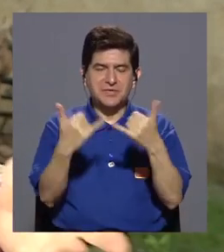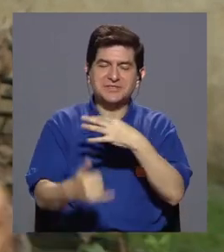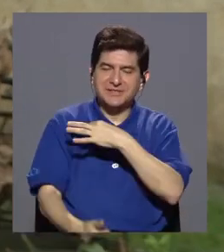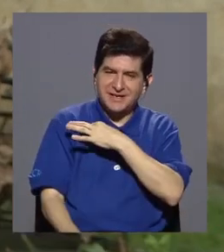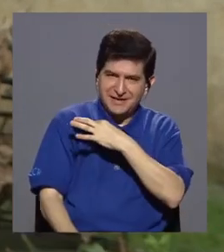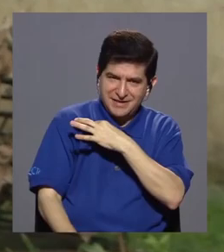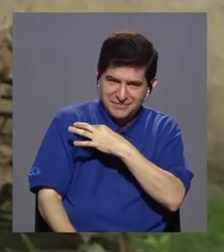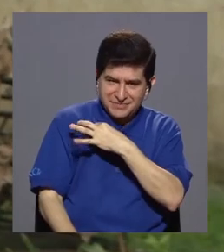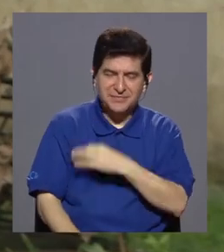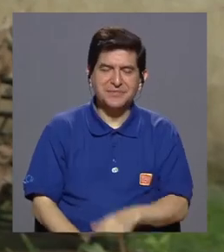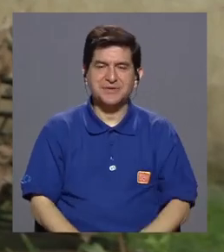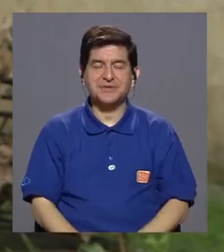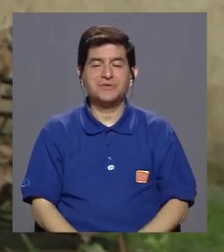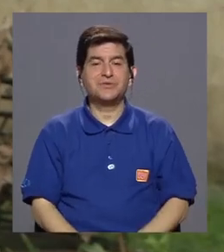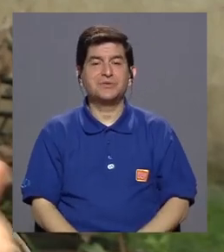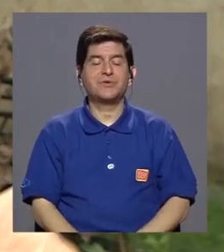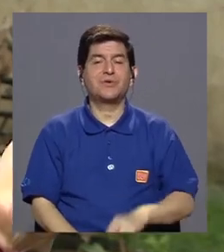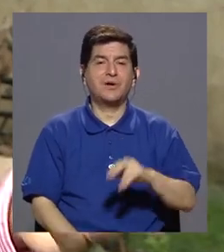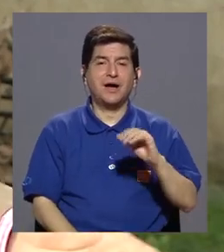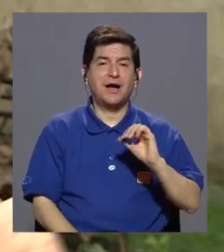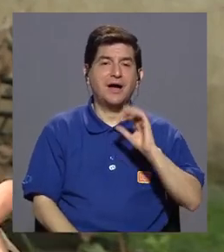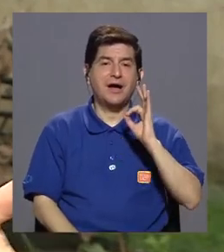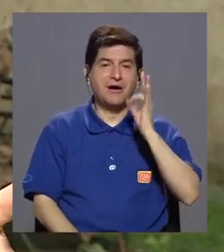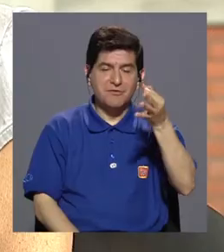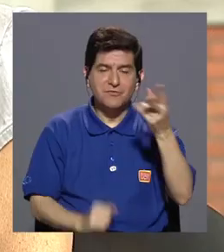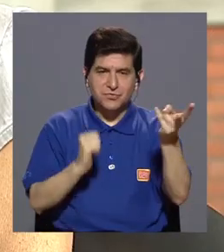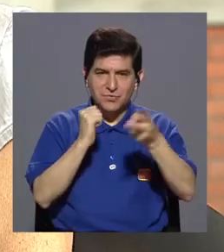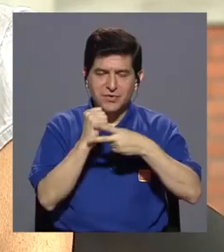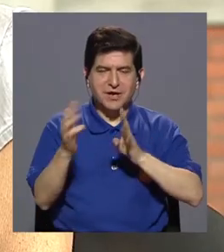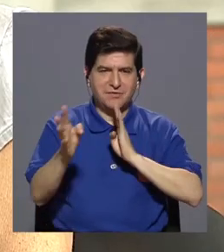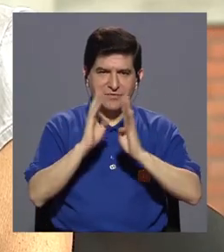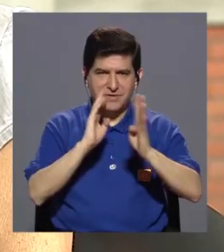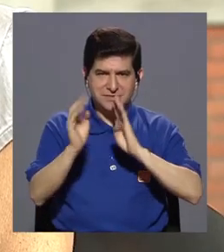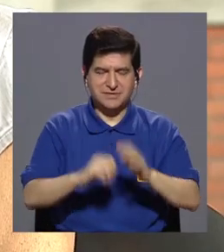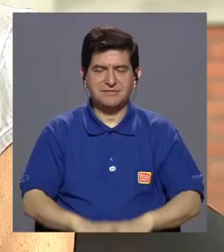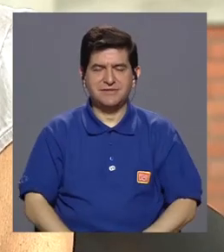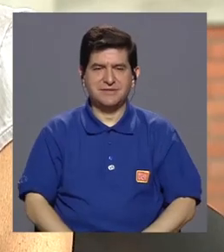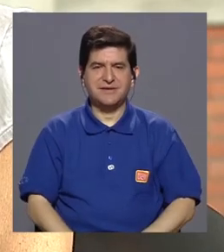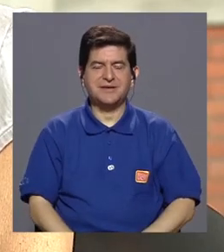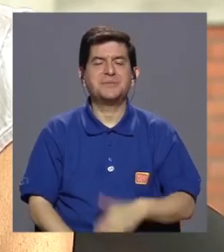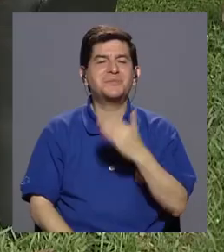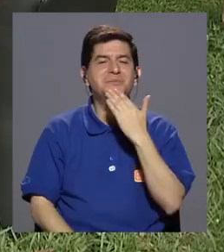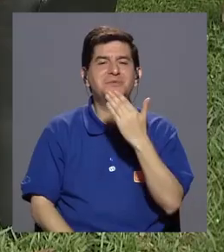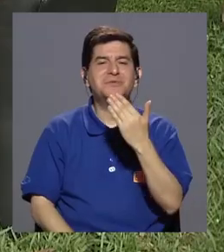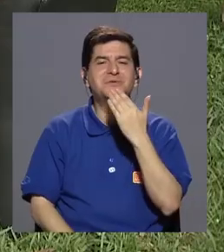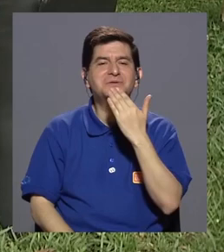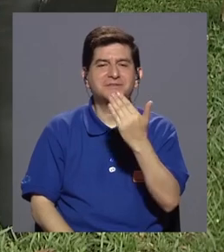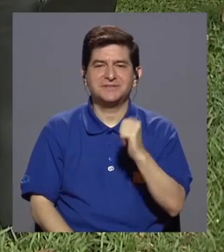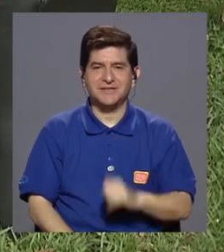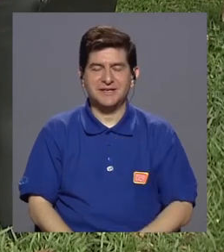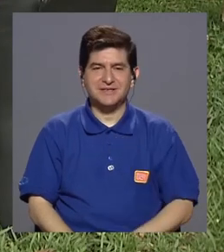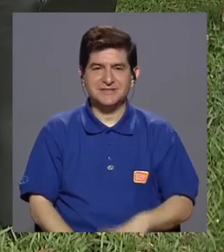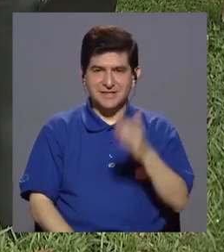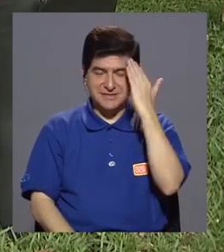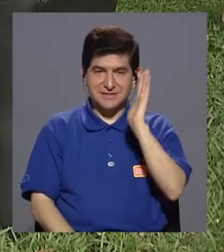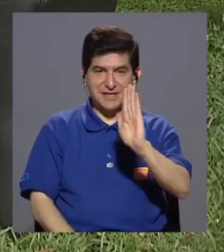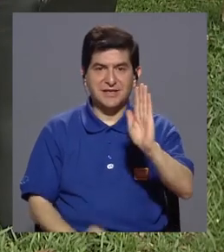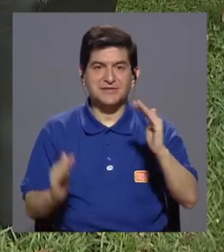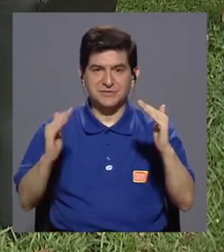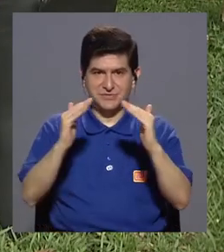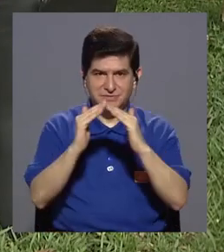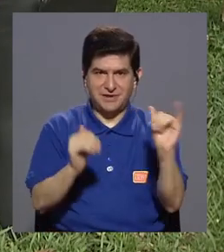para que en una segunda ocasión nos pueda seguir conversando de esto. Pero le agradezco mucho, de verdad, y sé que en sus hogares también